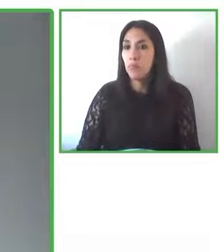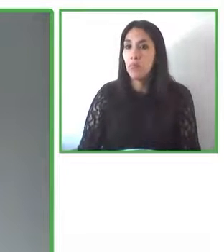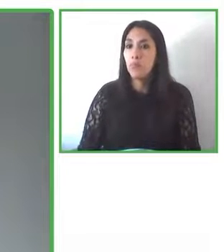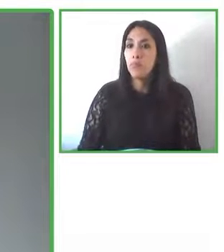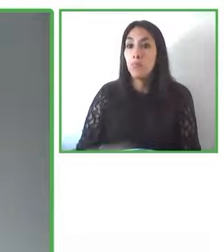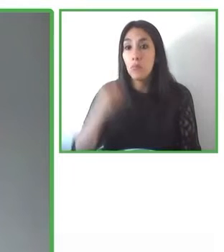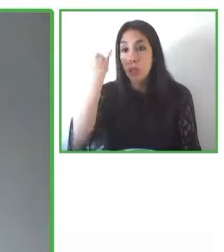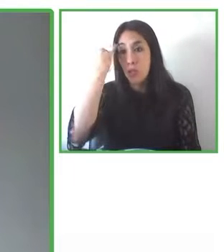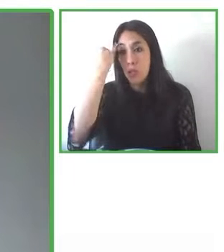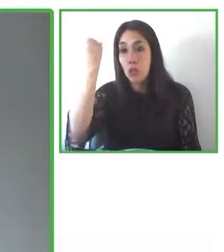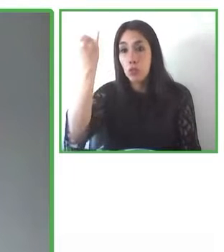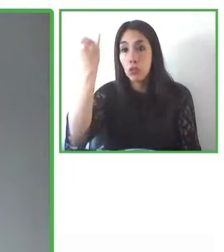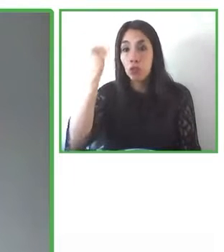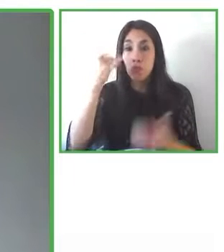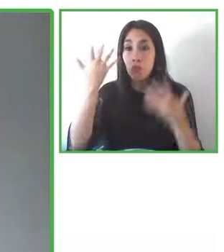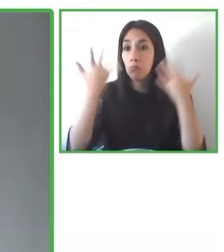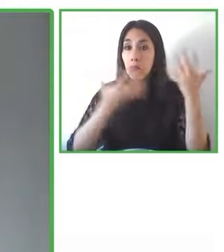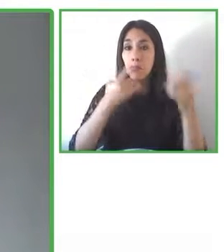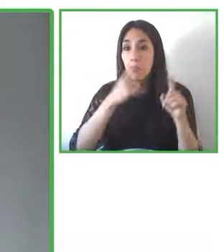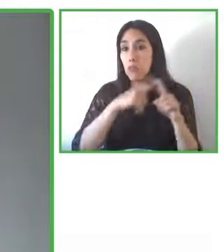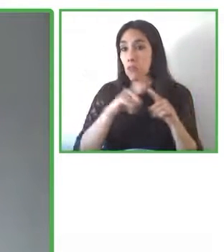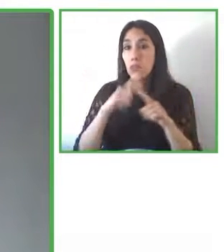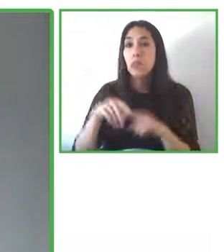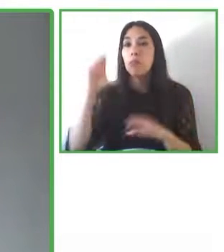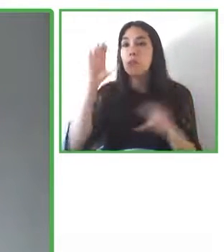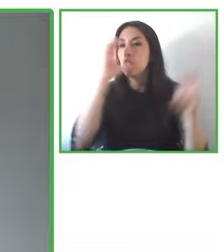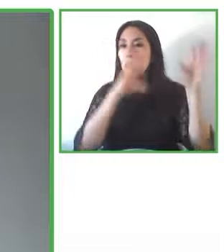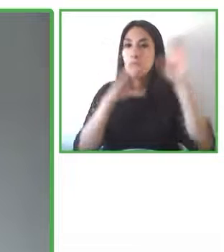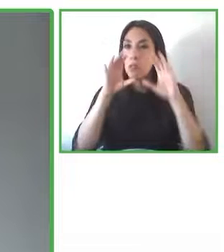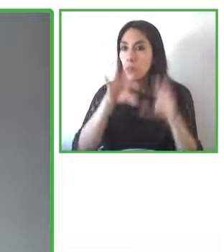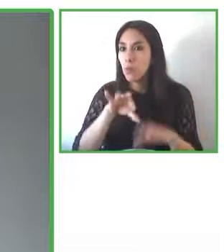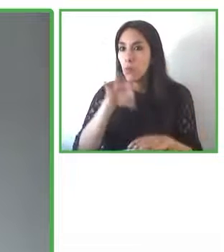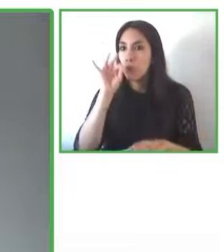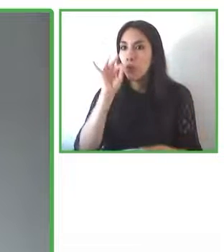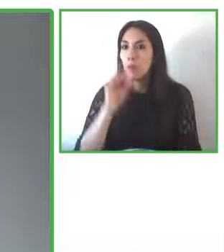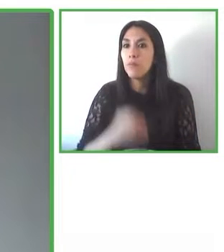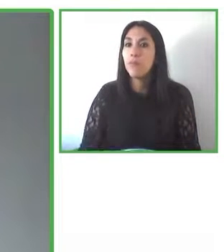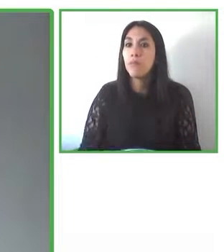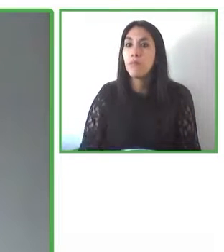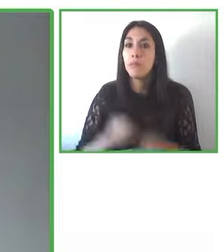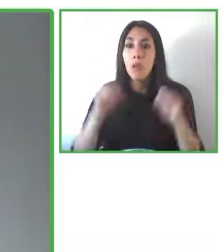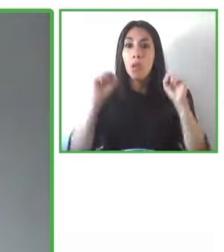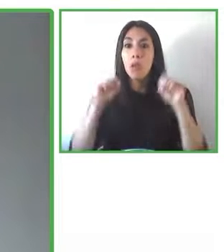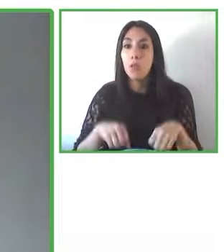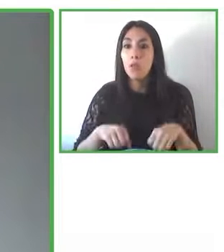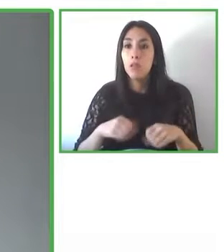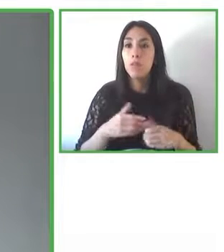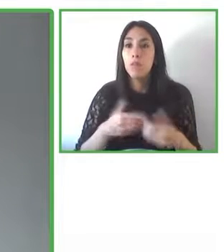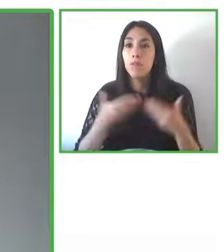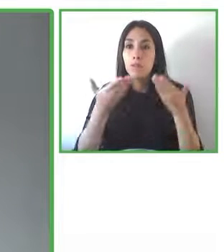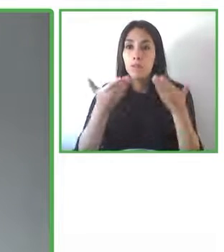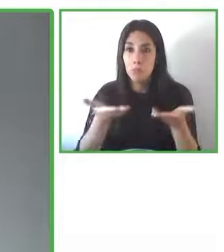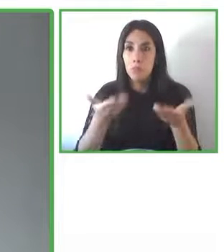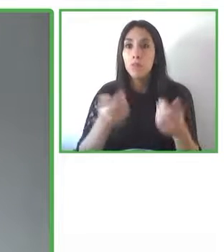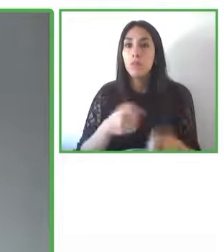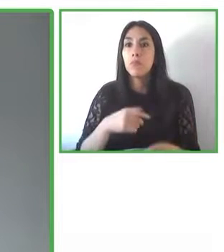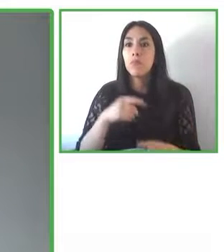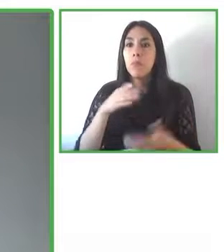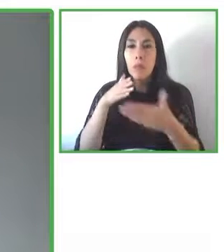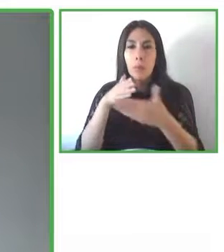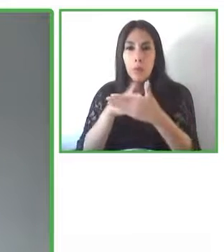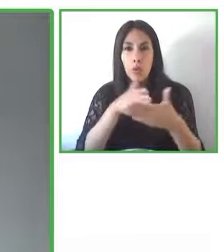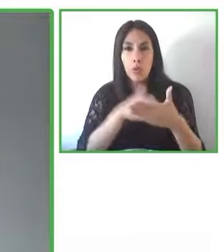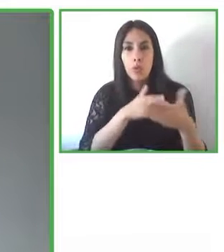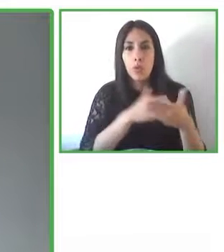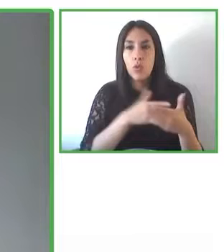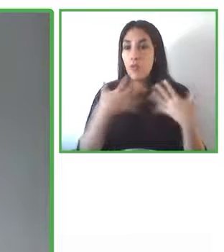logrado en cierta medida poder contribuir a esta eliminación de barreras desde la academia, desde